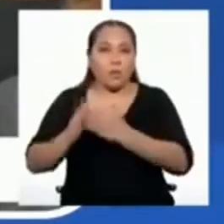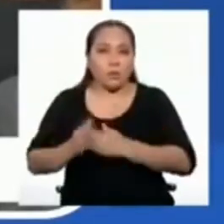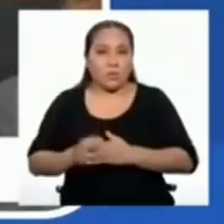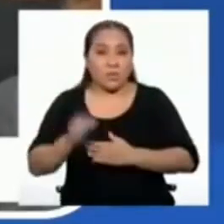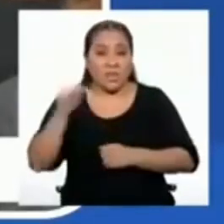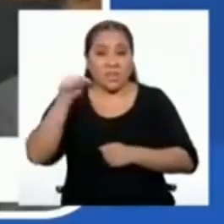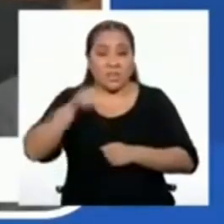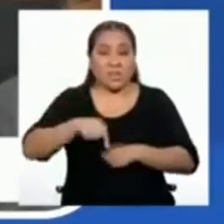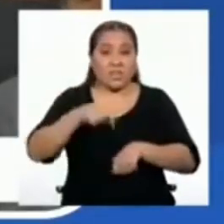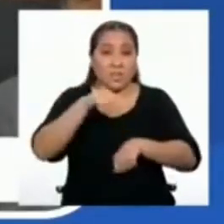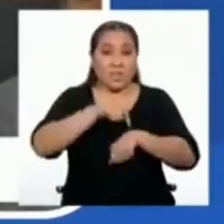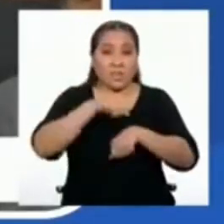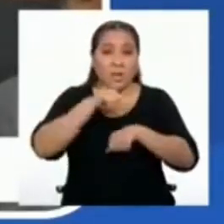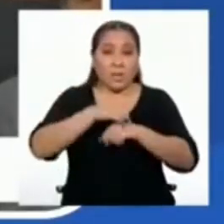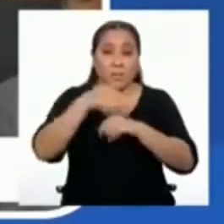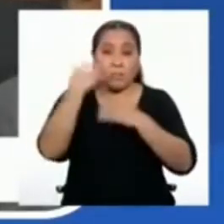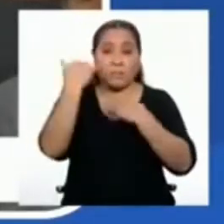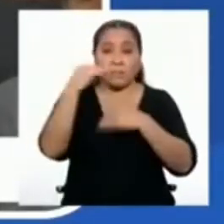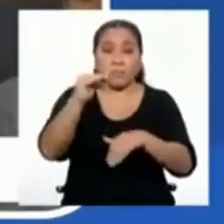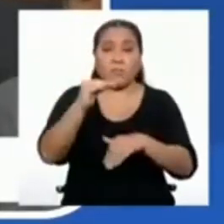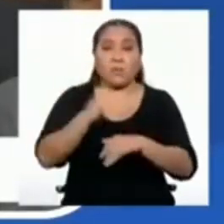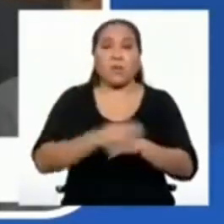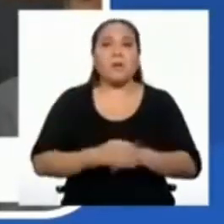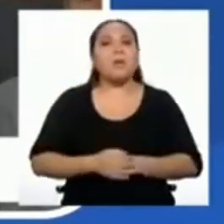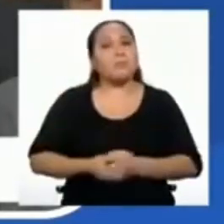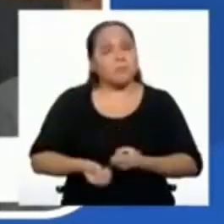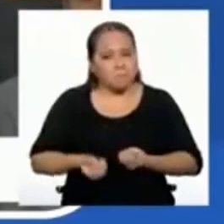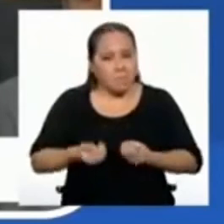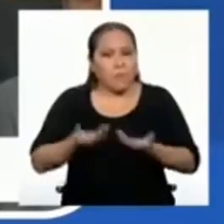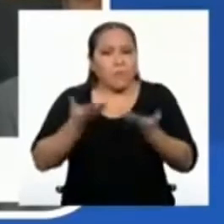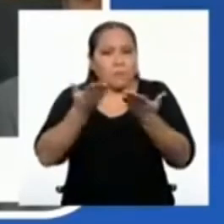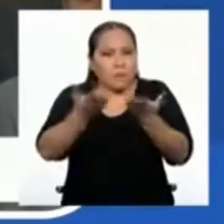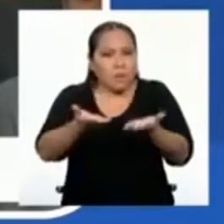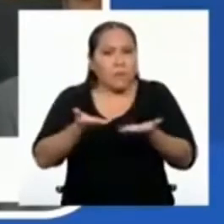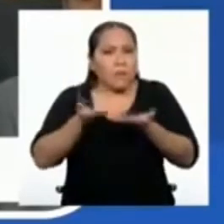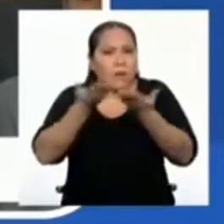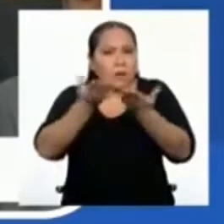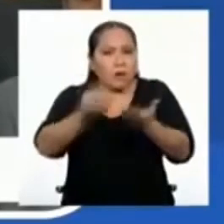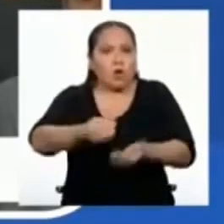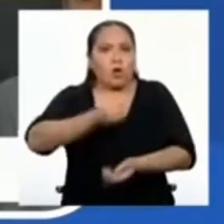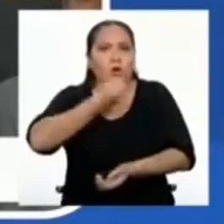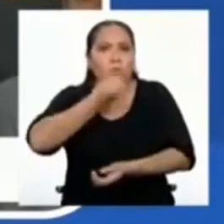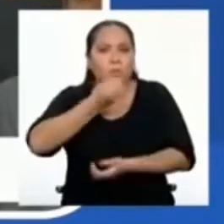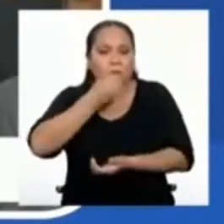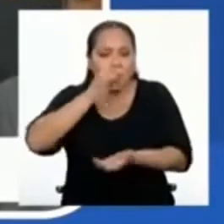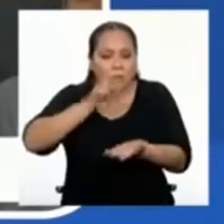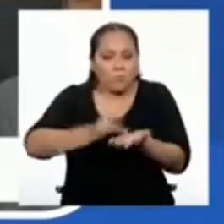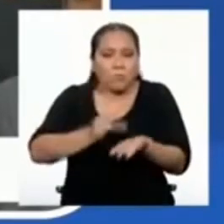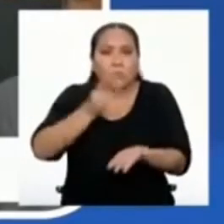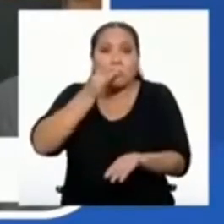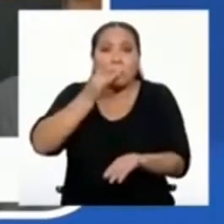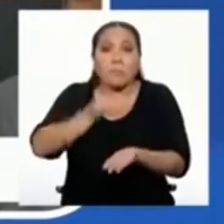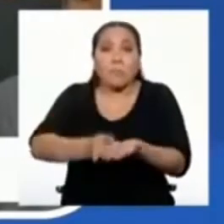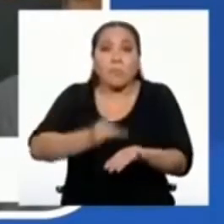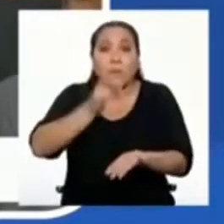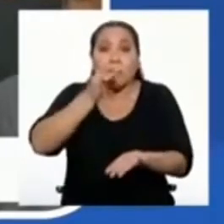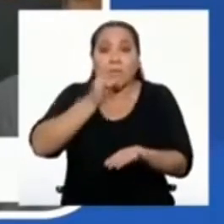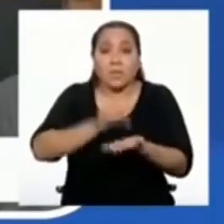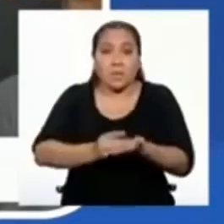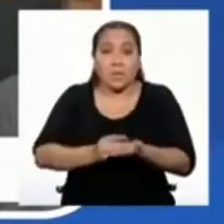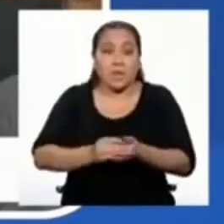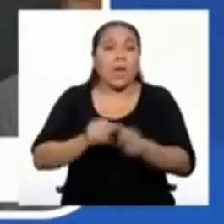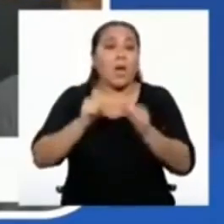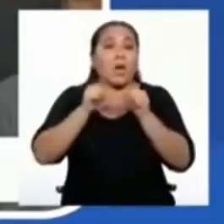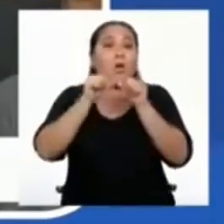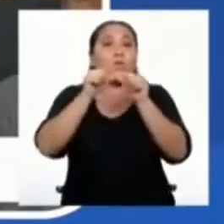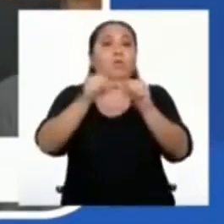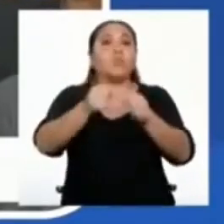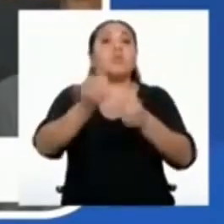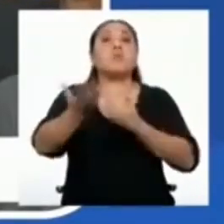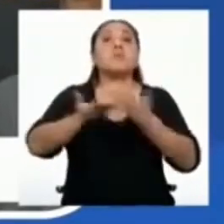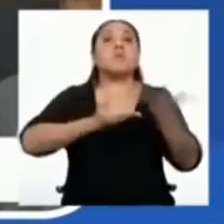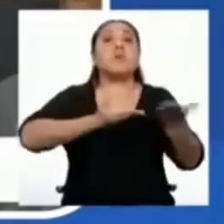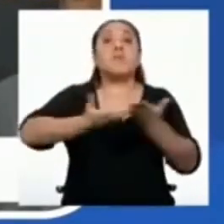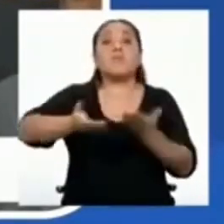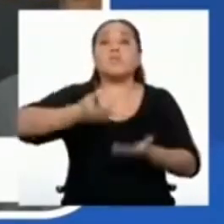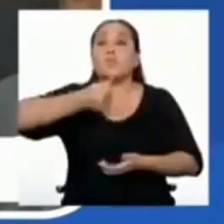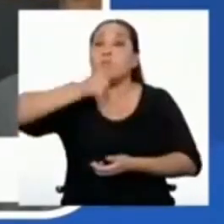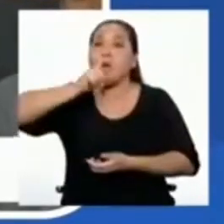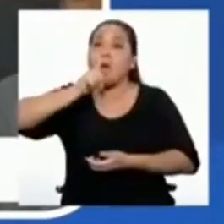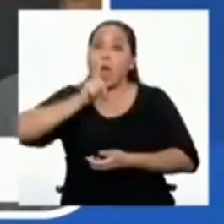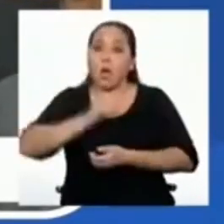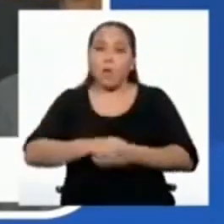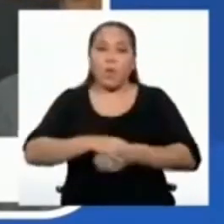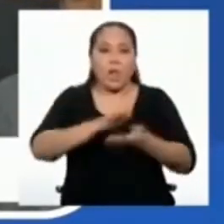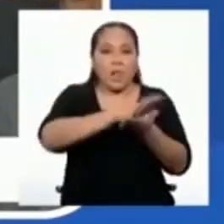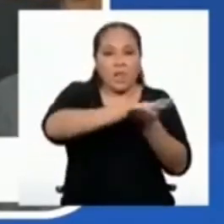garantizamos el abastecimiento de alimentos, medicinas, así como la continuidad de los servicios de agua,